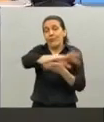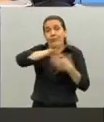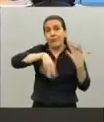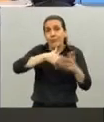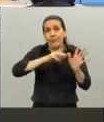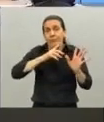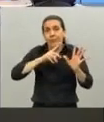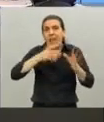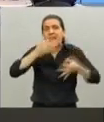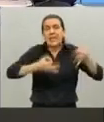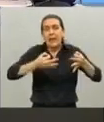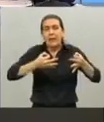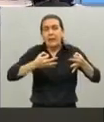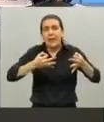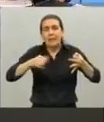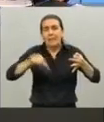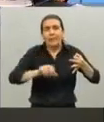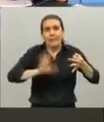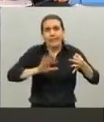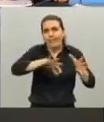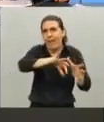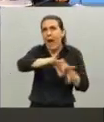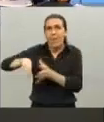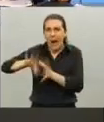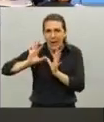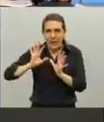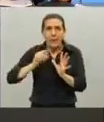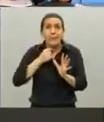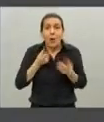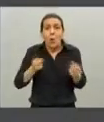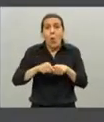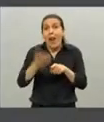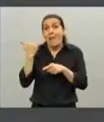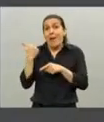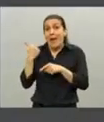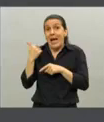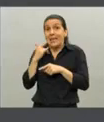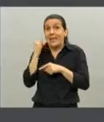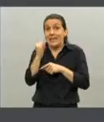cambia todo. Quiero ir acá, perdónme que vuelva para atrás.